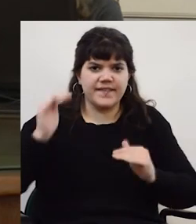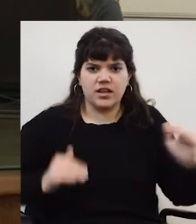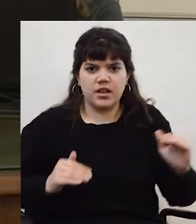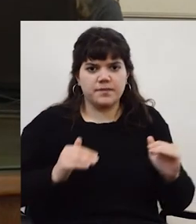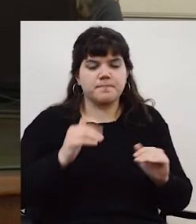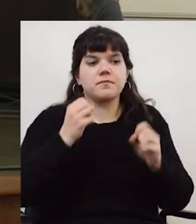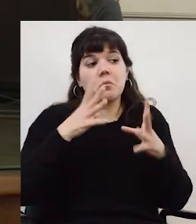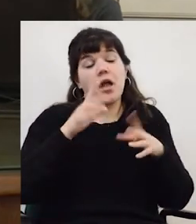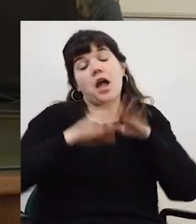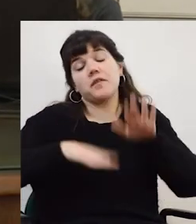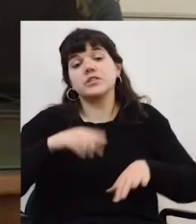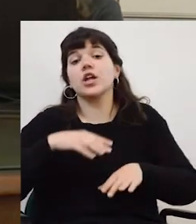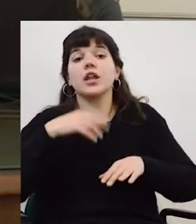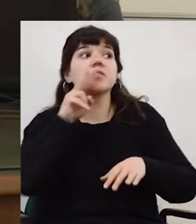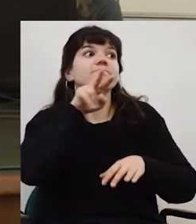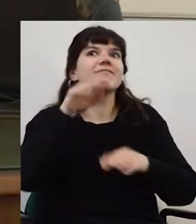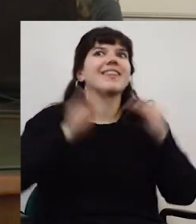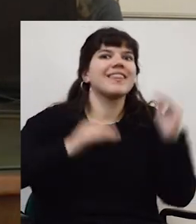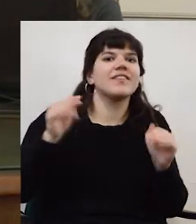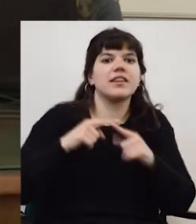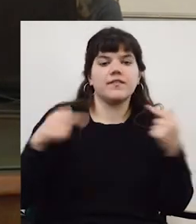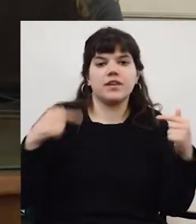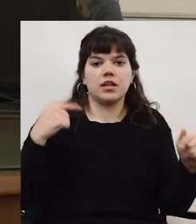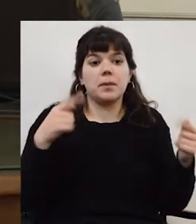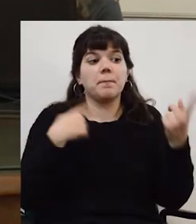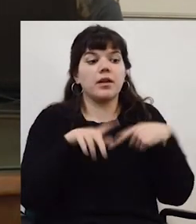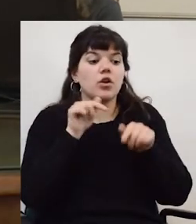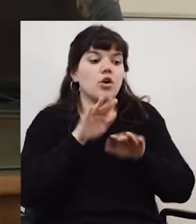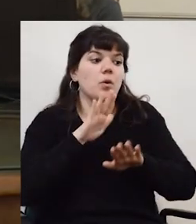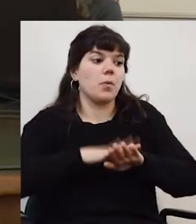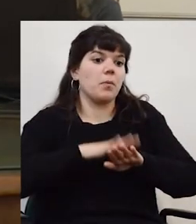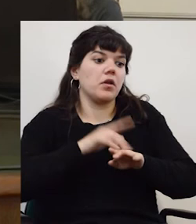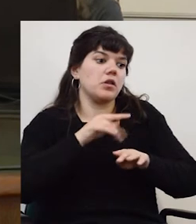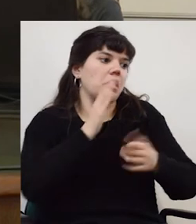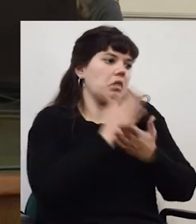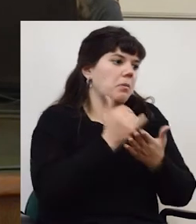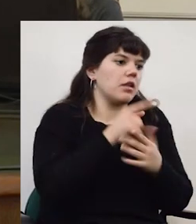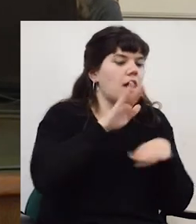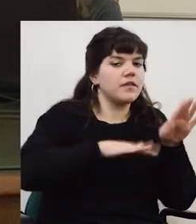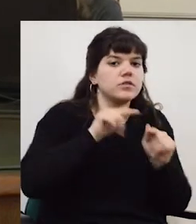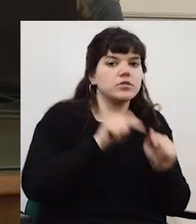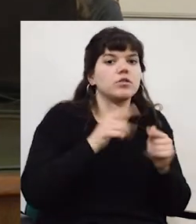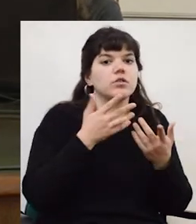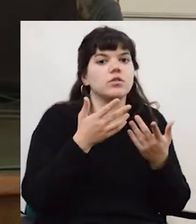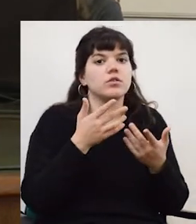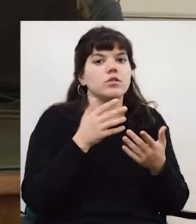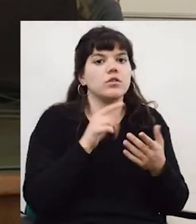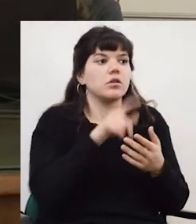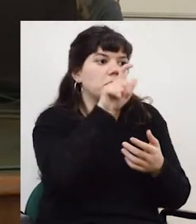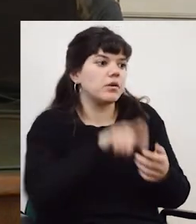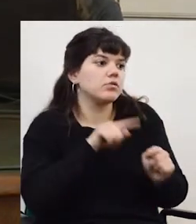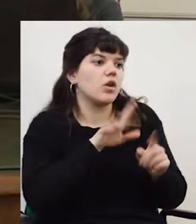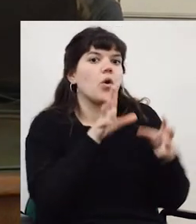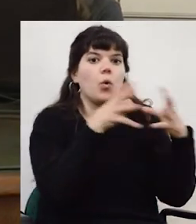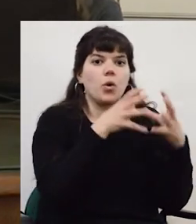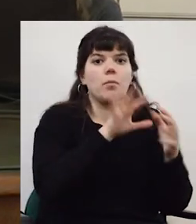vuelta uno lo ve en distintos niveles en un departamento lo ve como es la persona con respecto a su